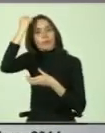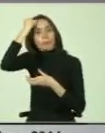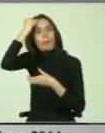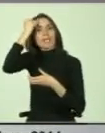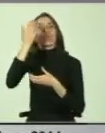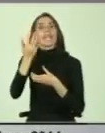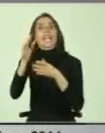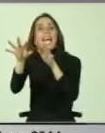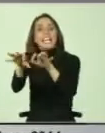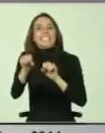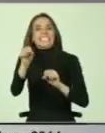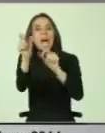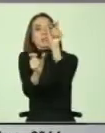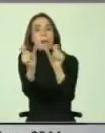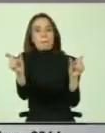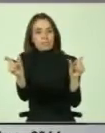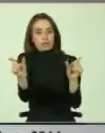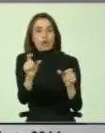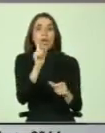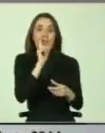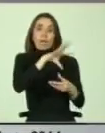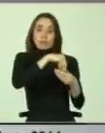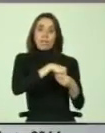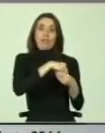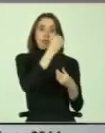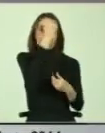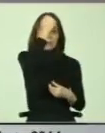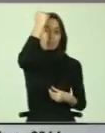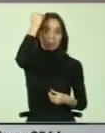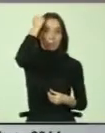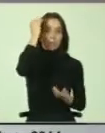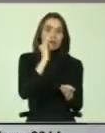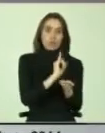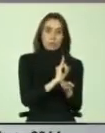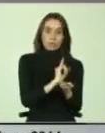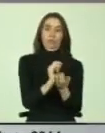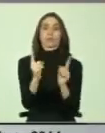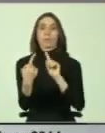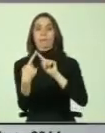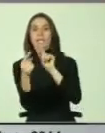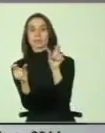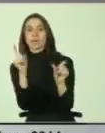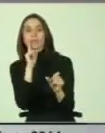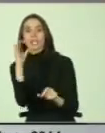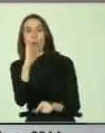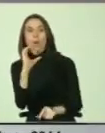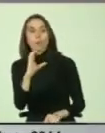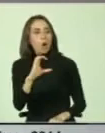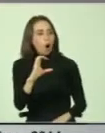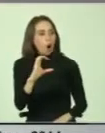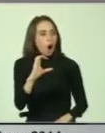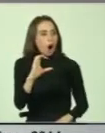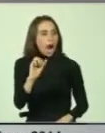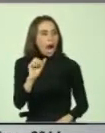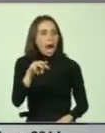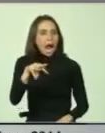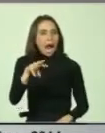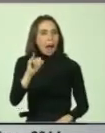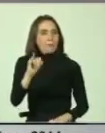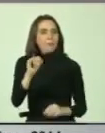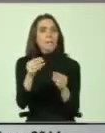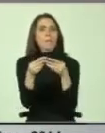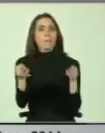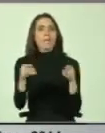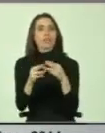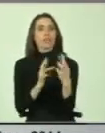rescate con las que cuenta la institución. Los participantes serán aquellos que cuentan con los cursos CAMI, que son los cursos de aplicación de